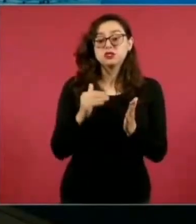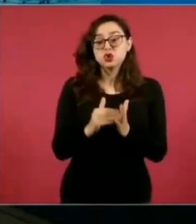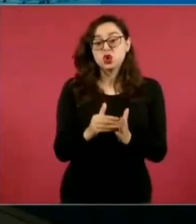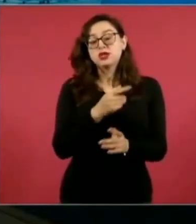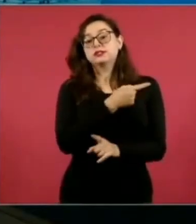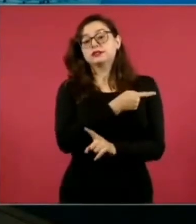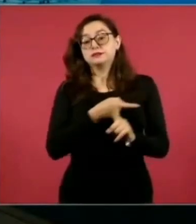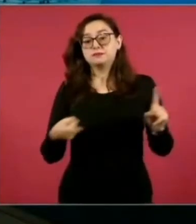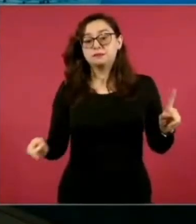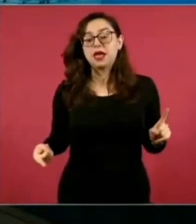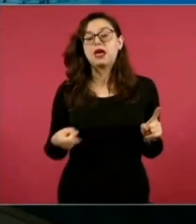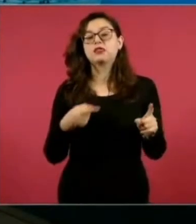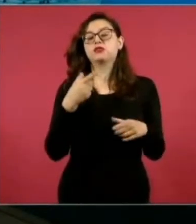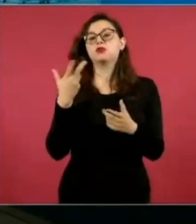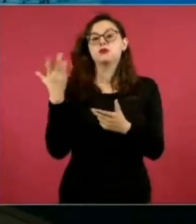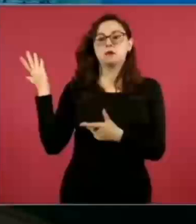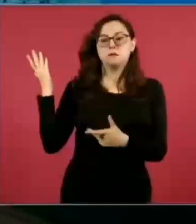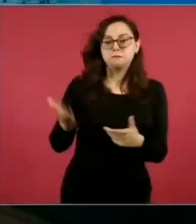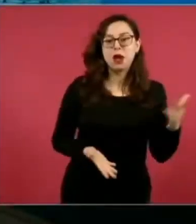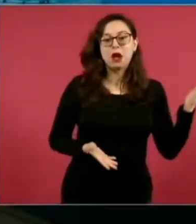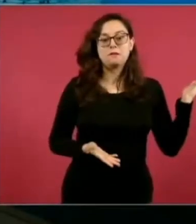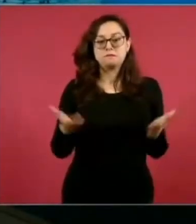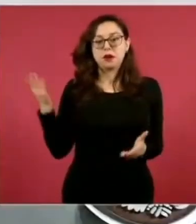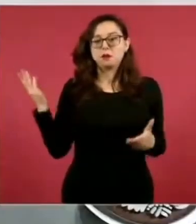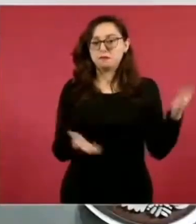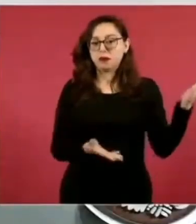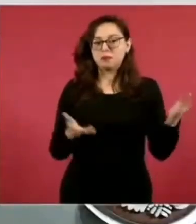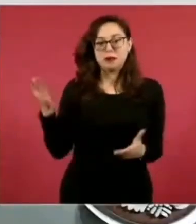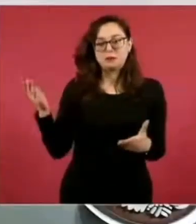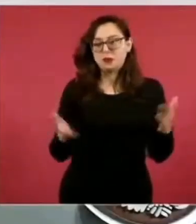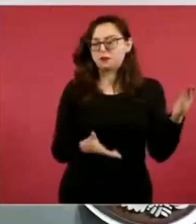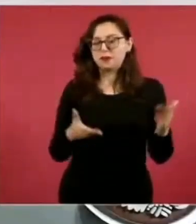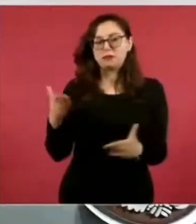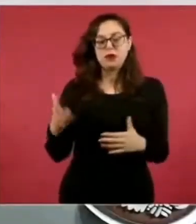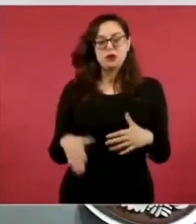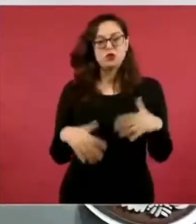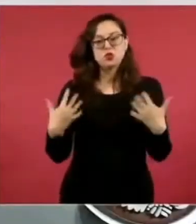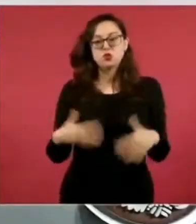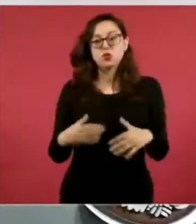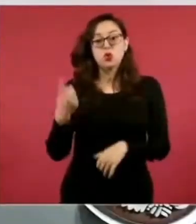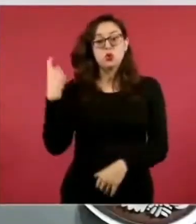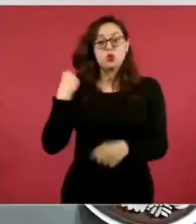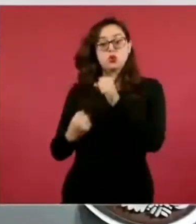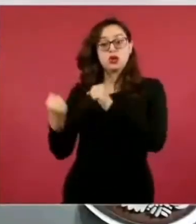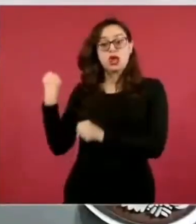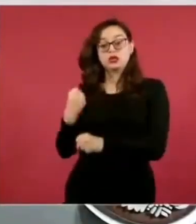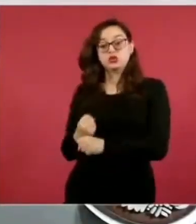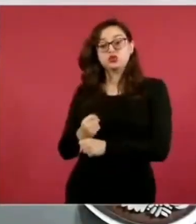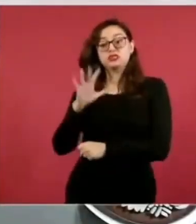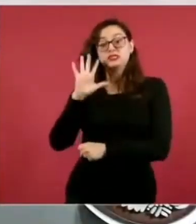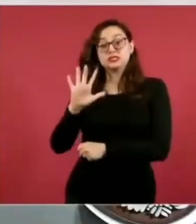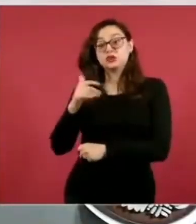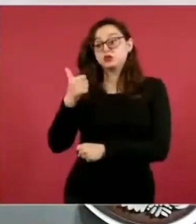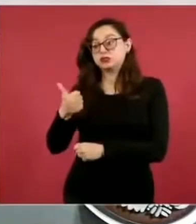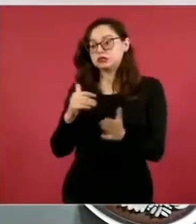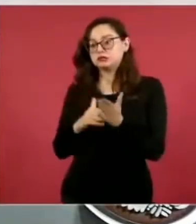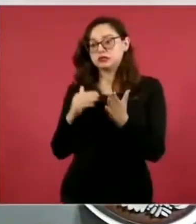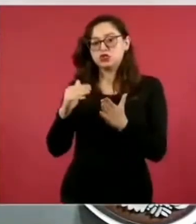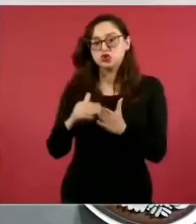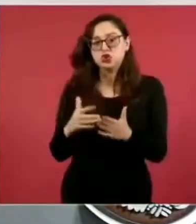de cruceros han llegado en estos primeros meses. El año pasado llegaron entre cinco y seis millones, pero